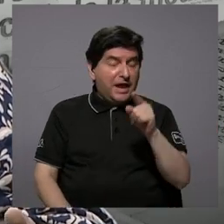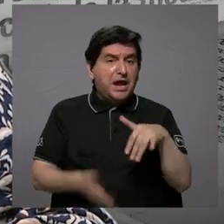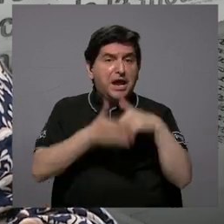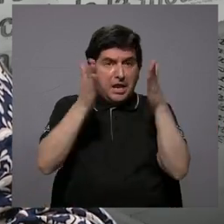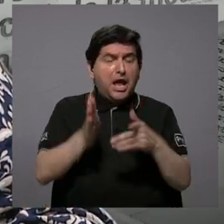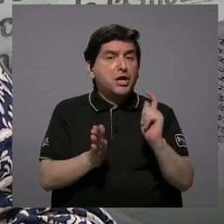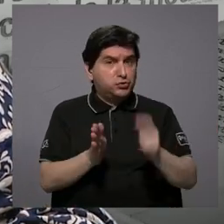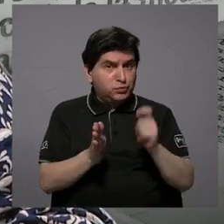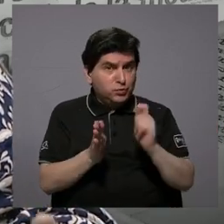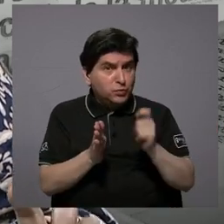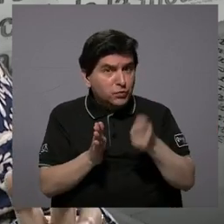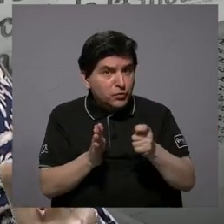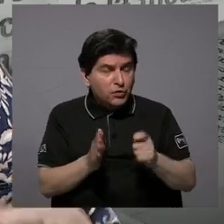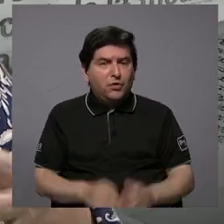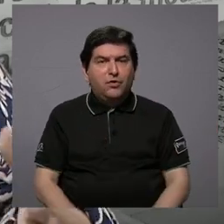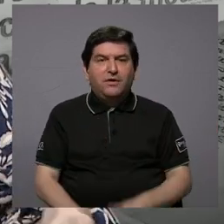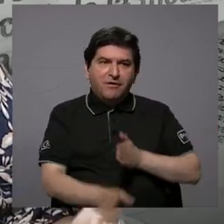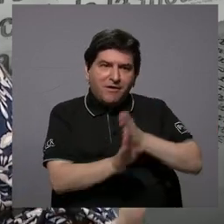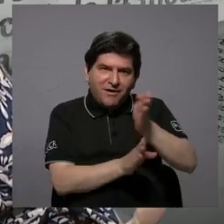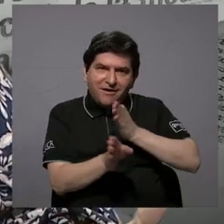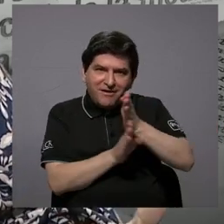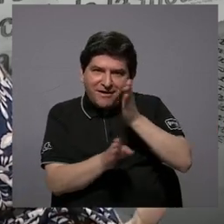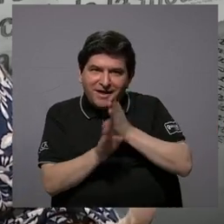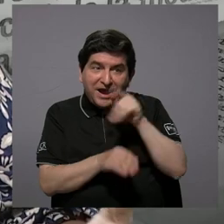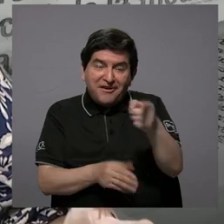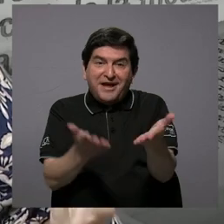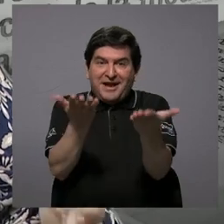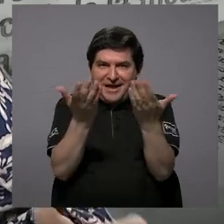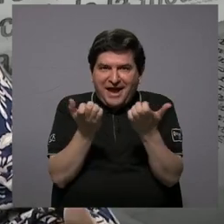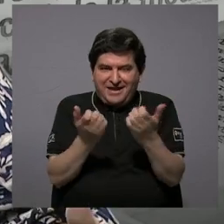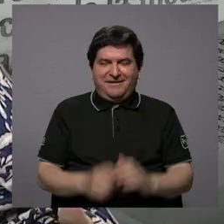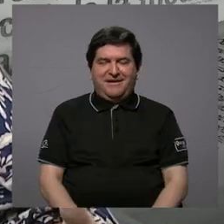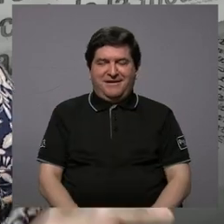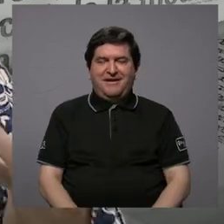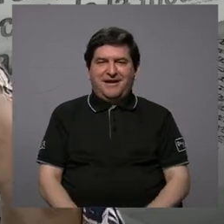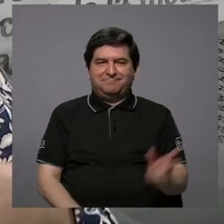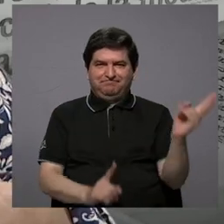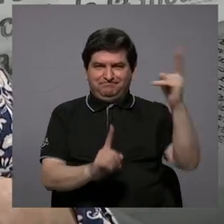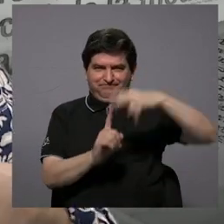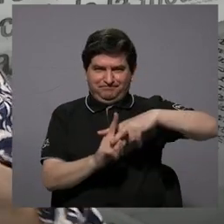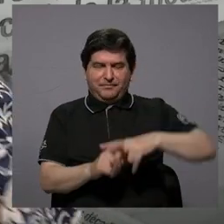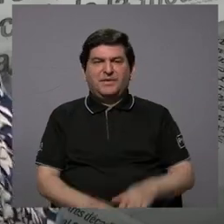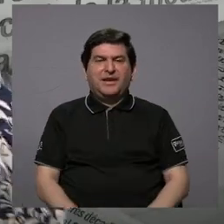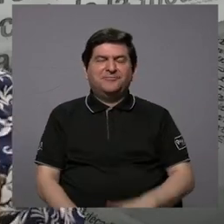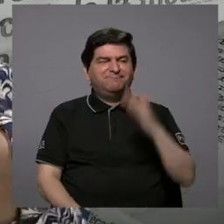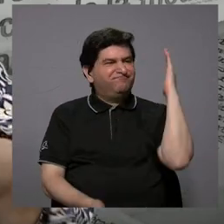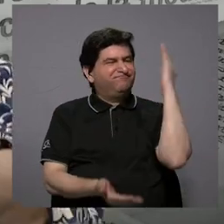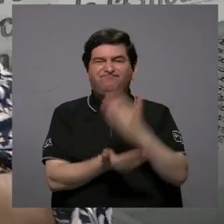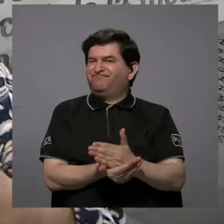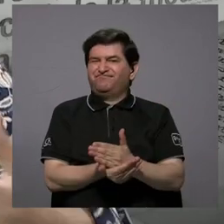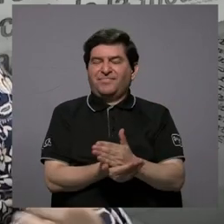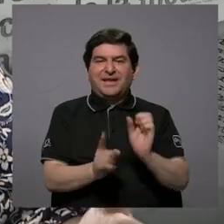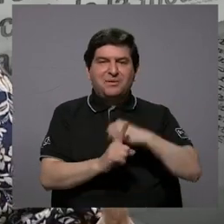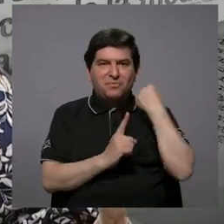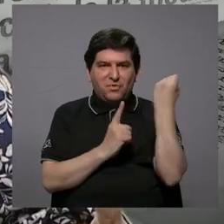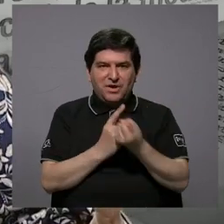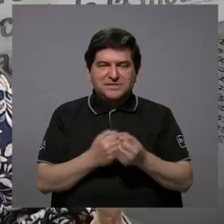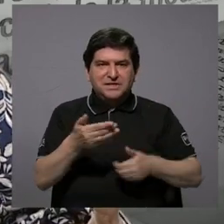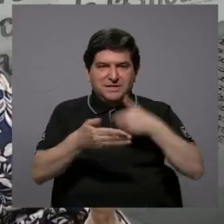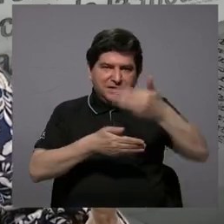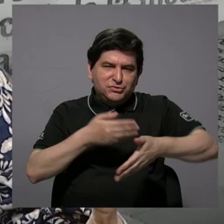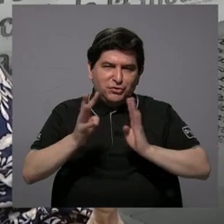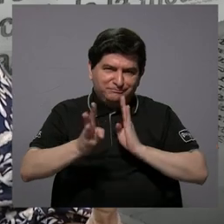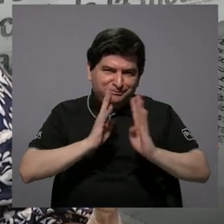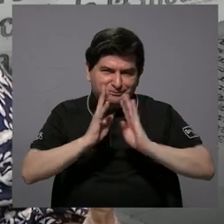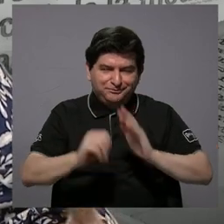estudiante de Derecho, que era la carrera que él quería desempeñar y fue truncada por esta situación que vamos a hablar